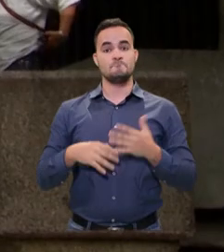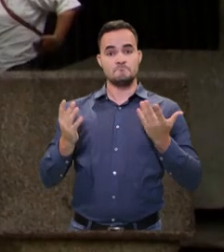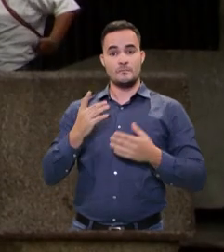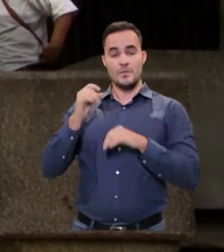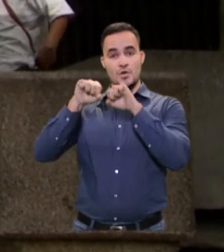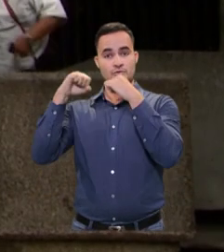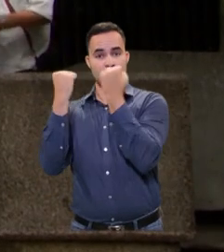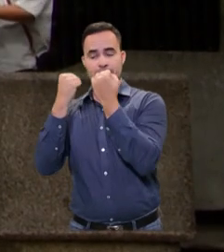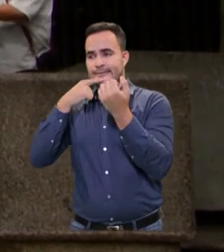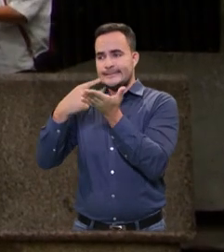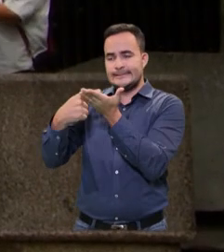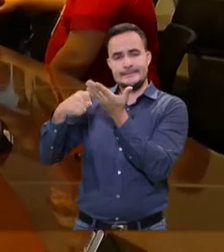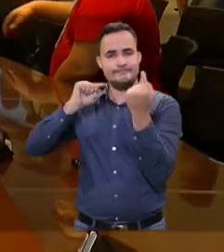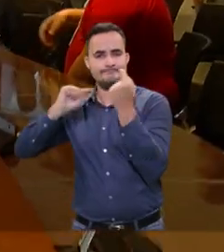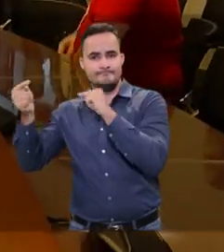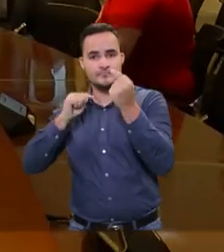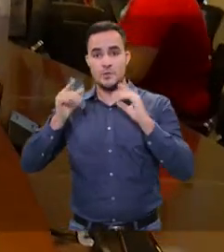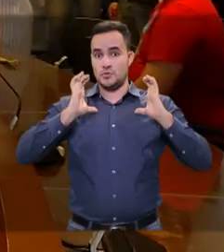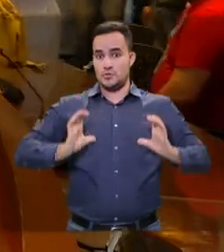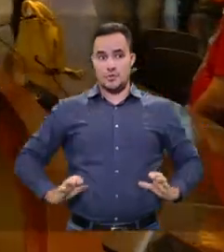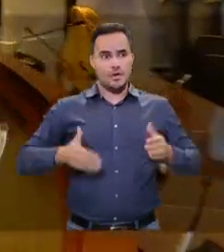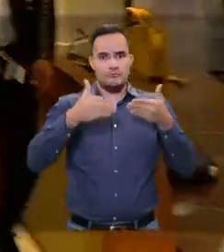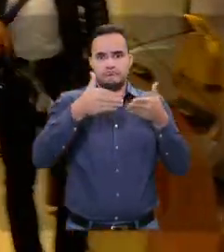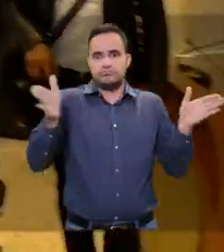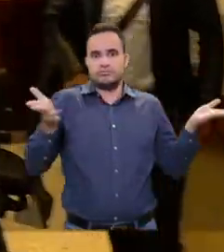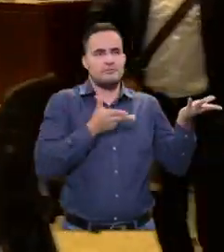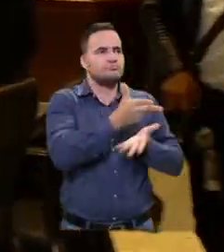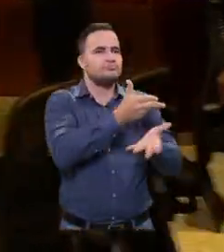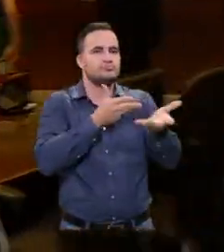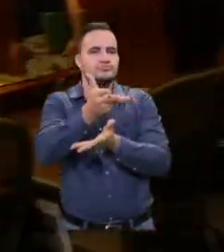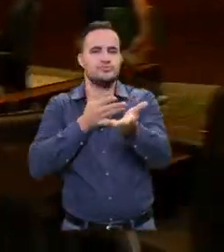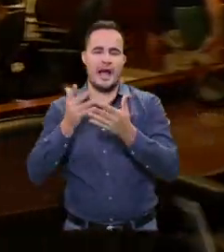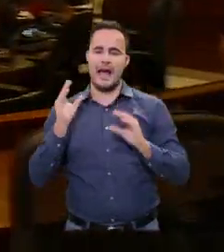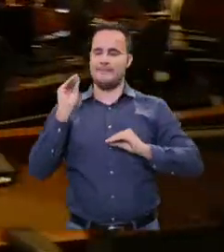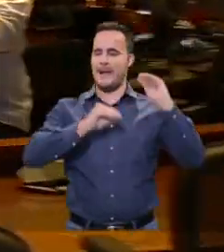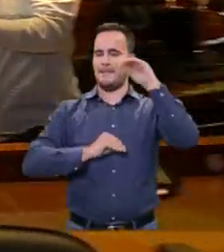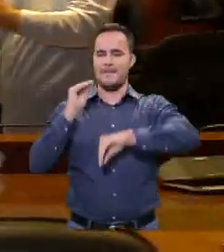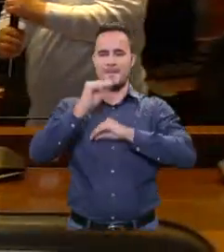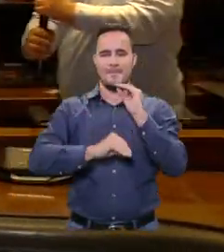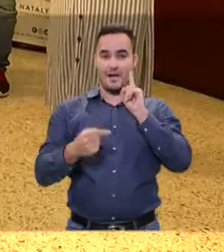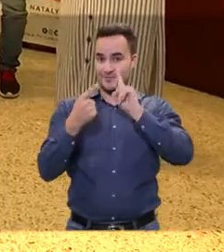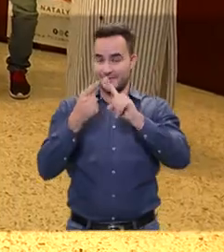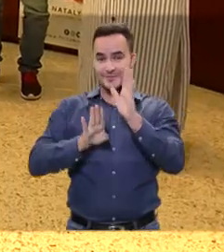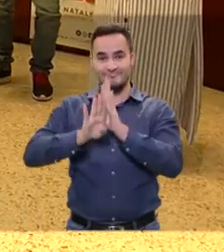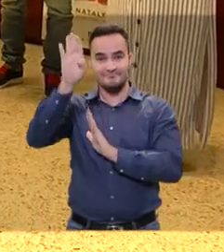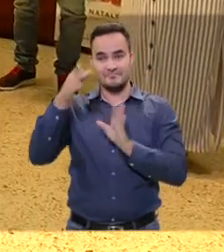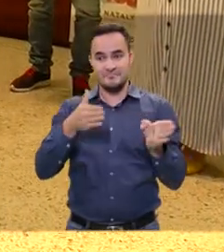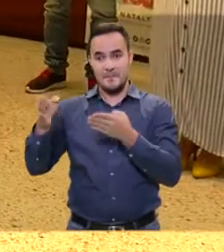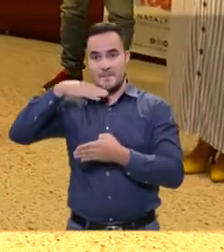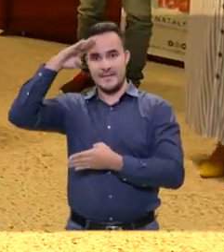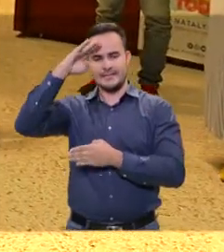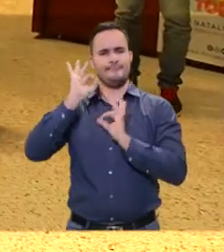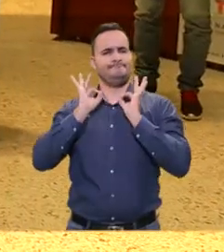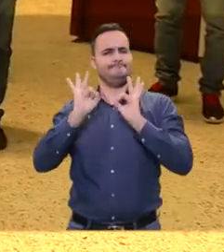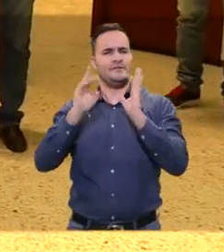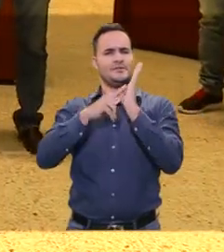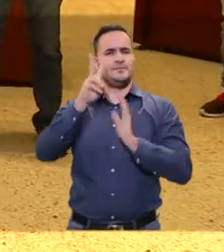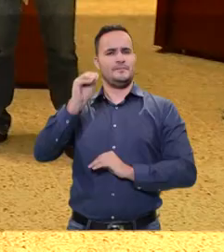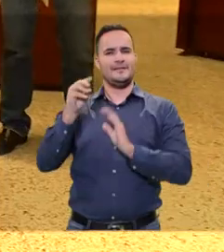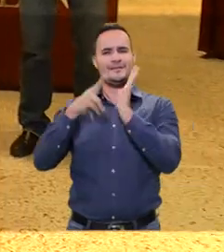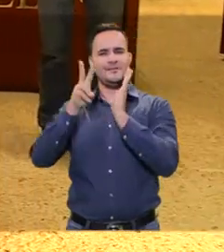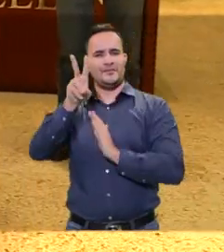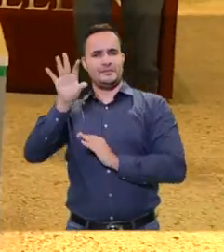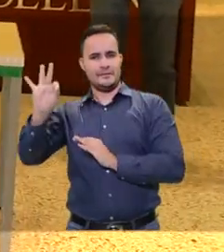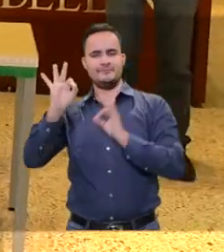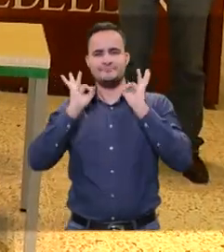Los debates en el Consejo y la amplia participación ciudadana dejan un plan de desarrollo Medellín Futuro 2020-2023